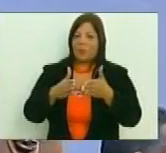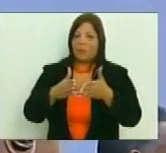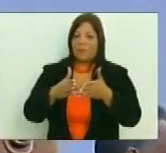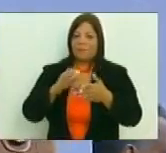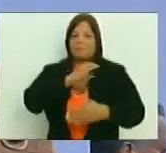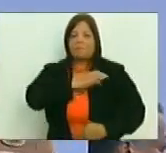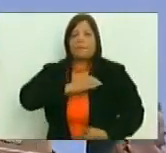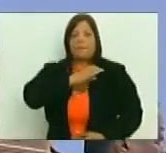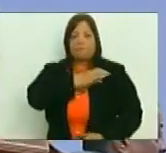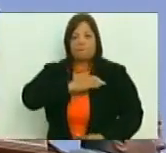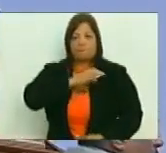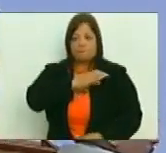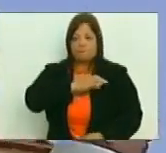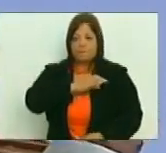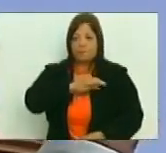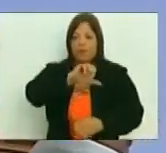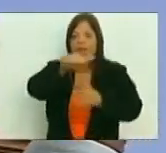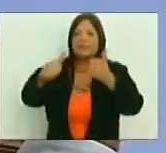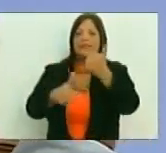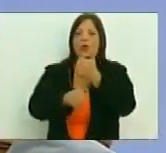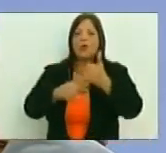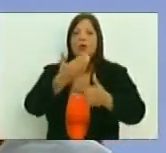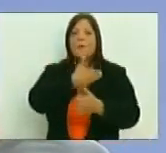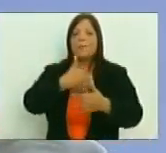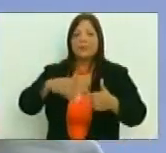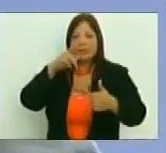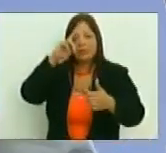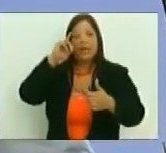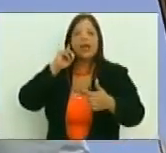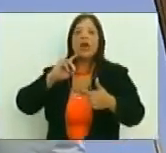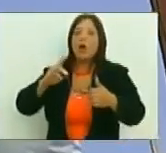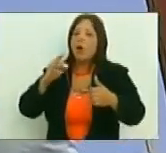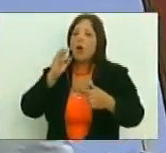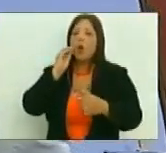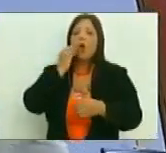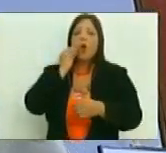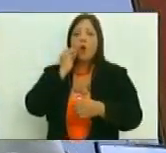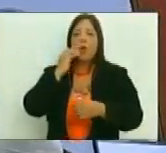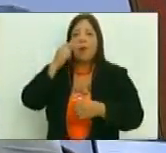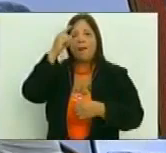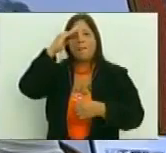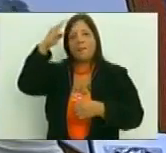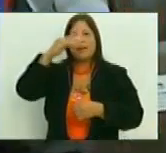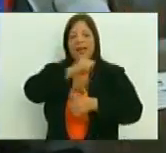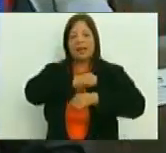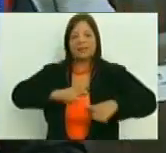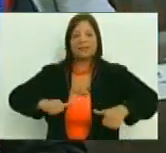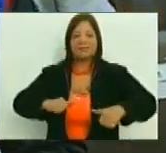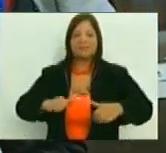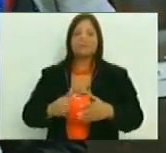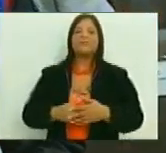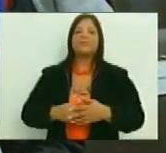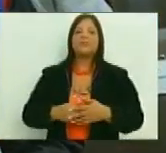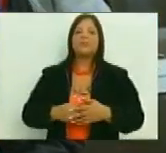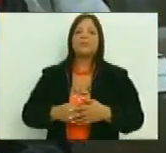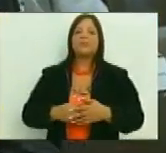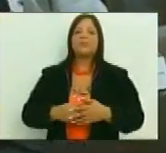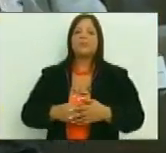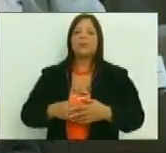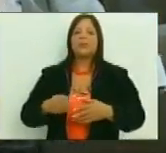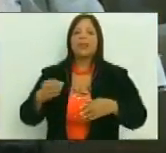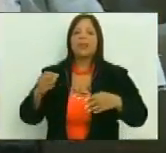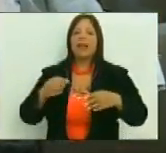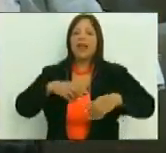comisión para la identidad cultural Juan Escalona es un joven militar pertenece ya a la reserva activa